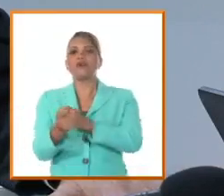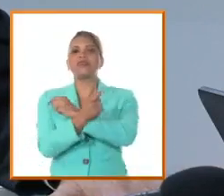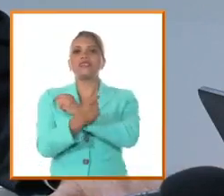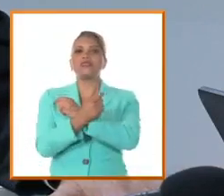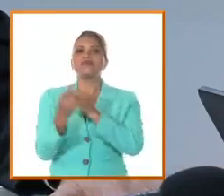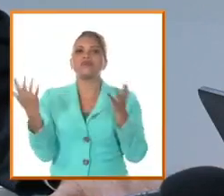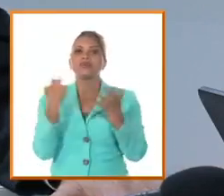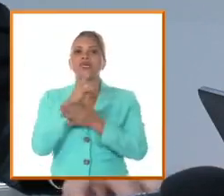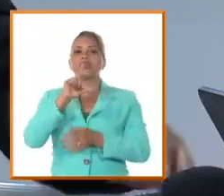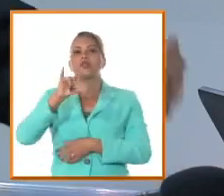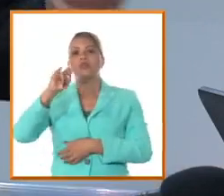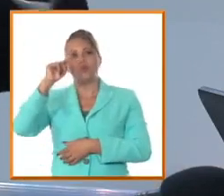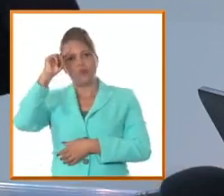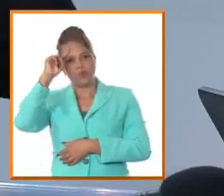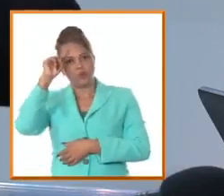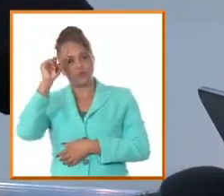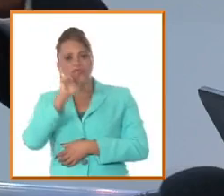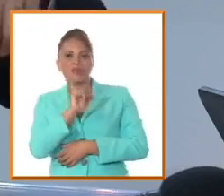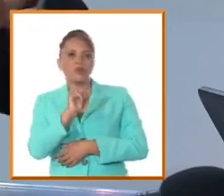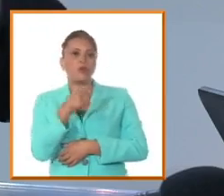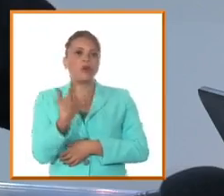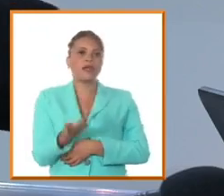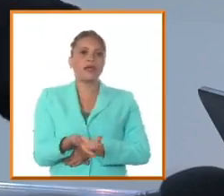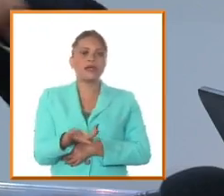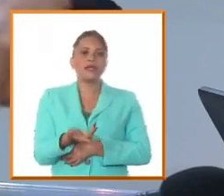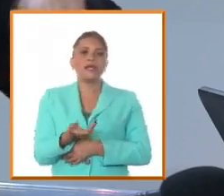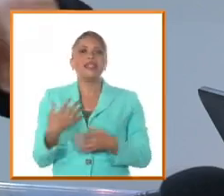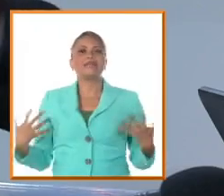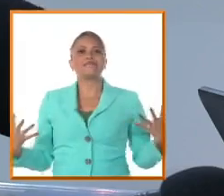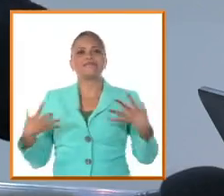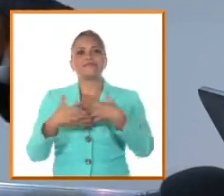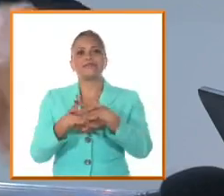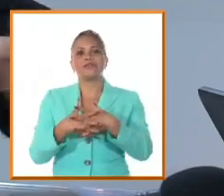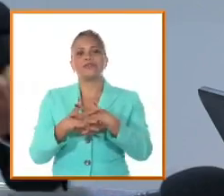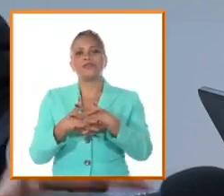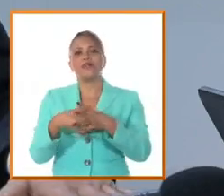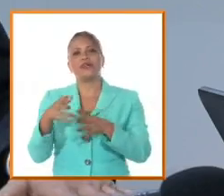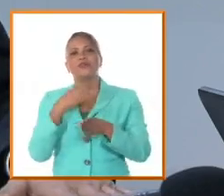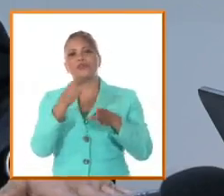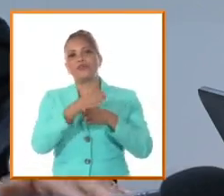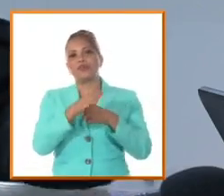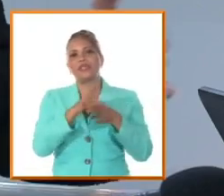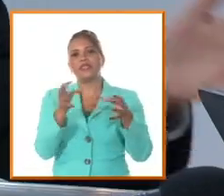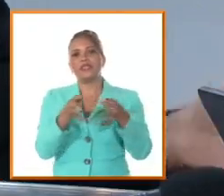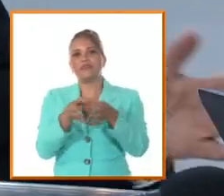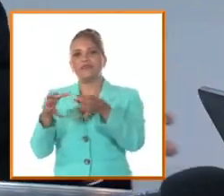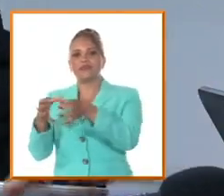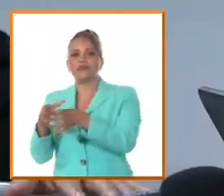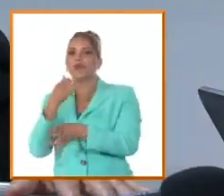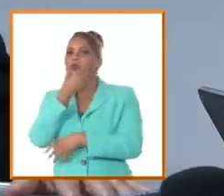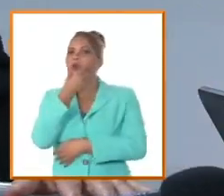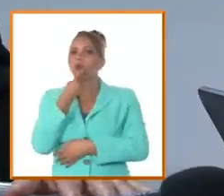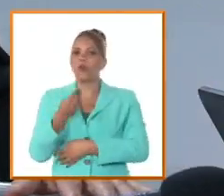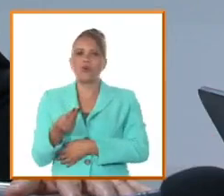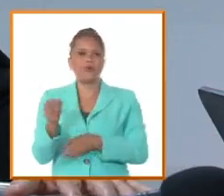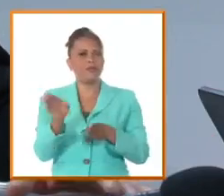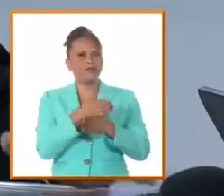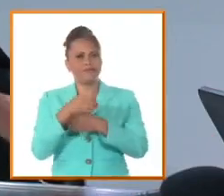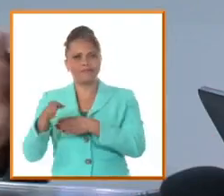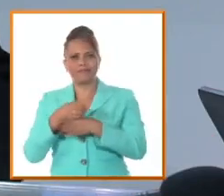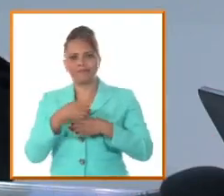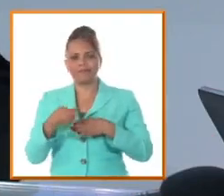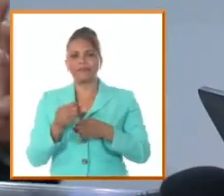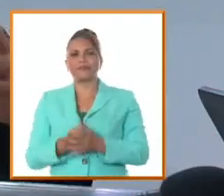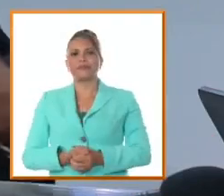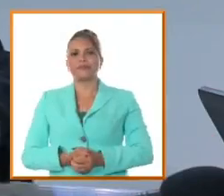las enseñanzas de Luz y en la relación que él tiene con un grupo de jóvenes como puede ser Moralito como puede ser